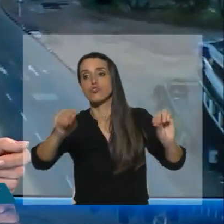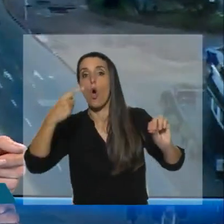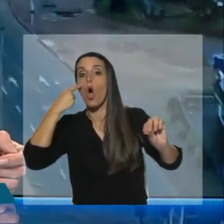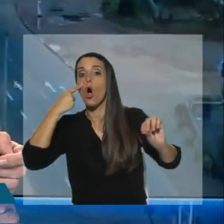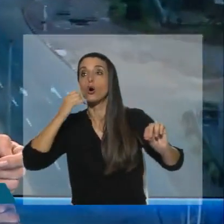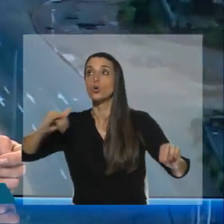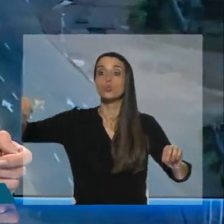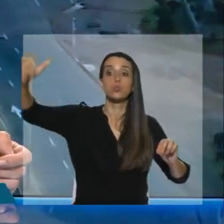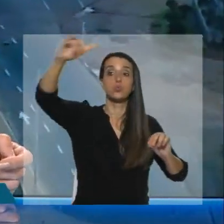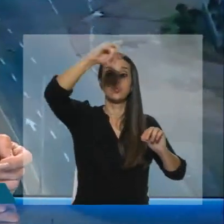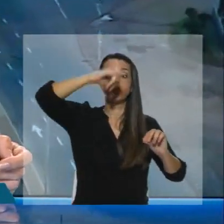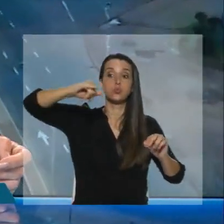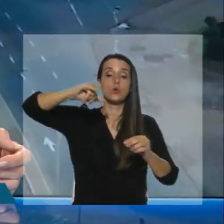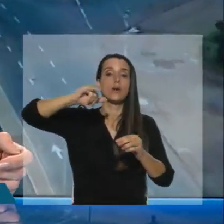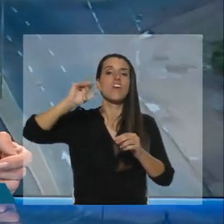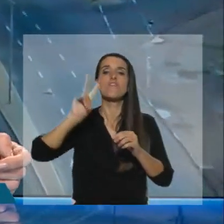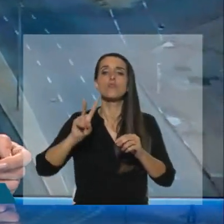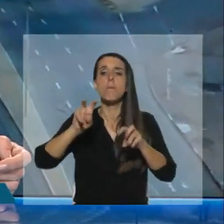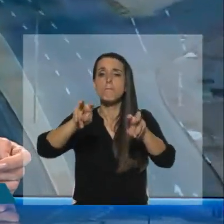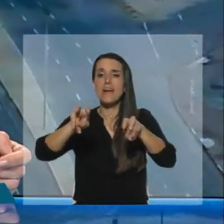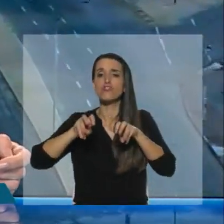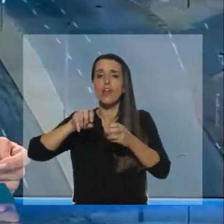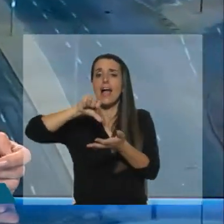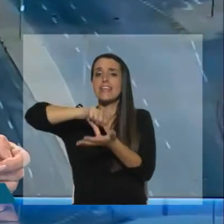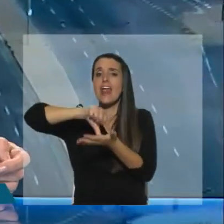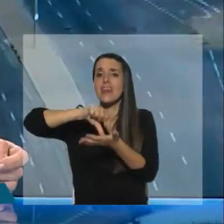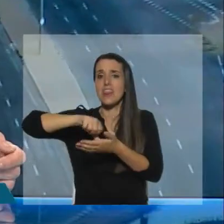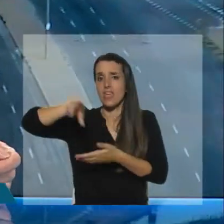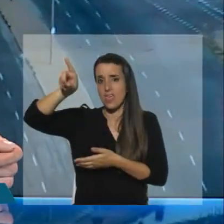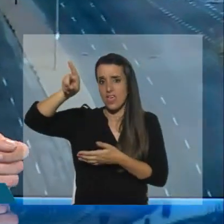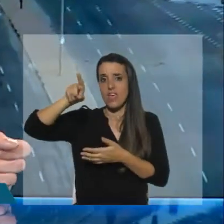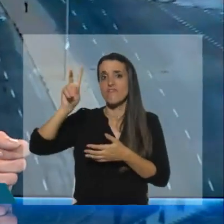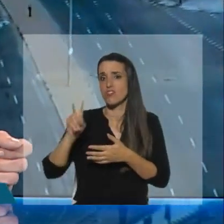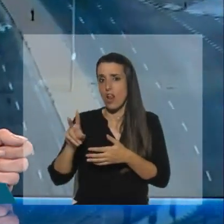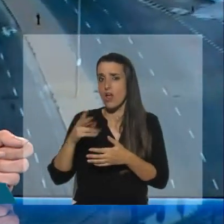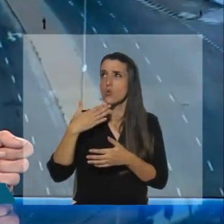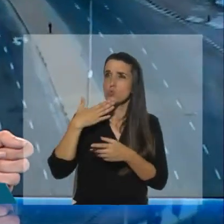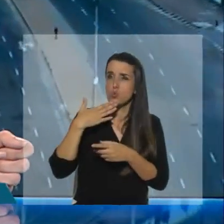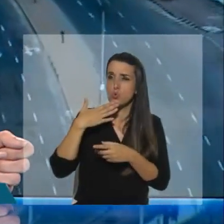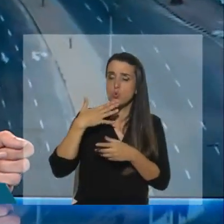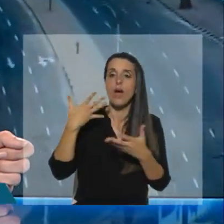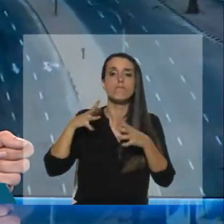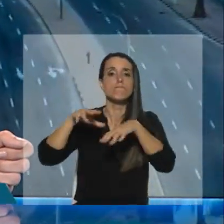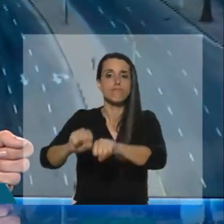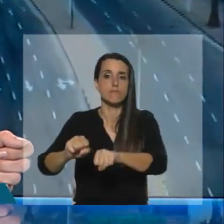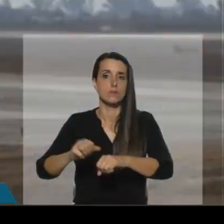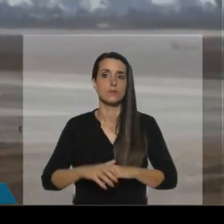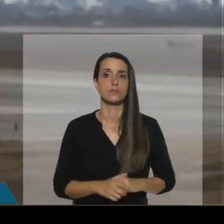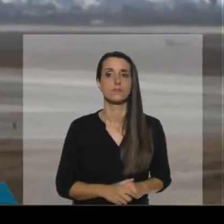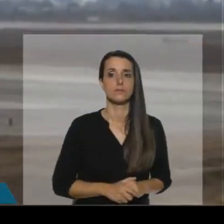región sobre este avión venezolano sospechoso con tripulación iraní y venezolana que está retenido en Buenos Aires.